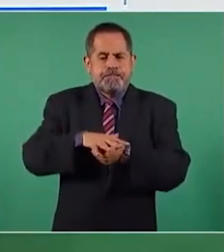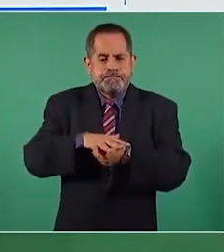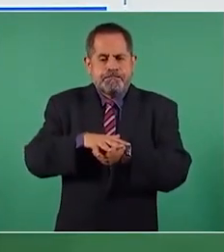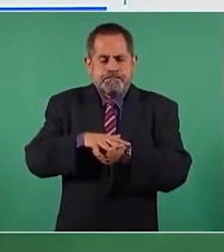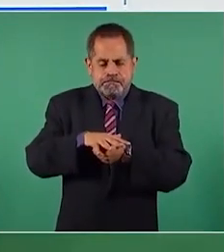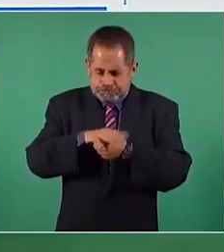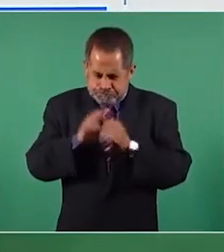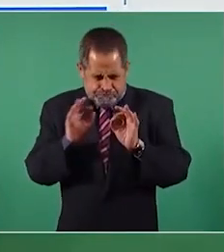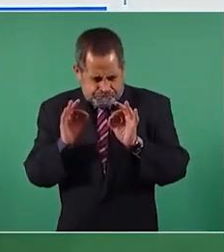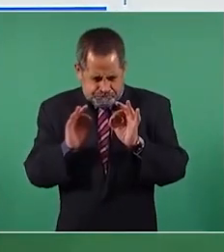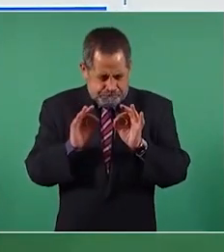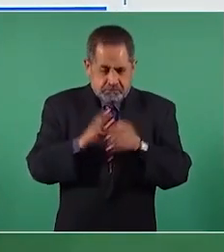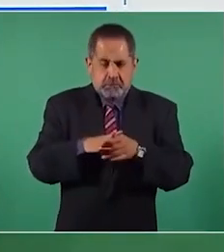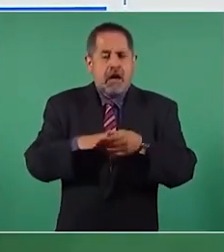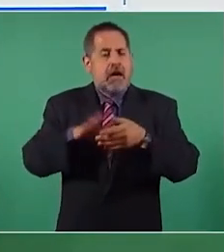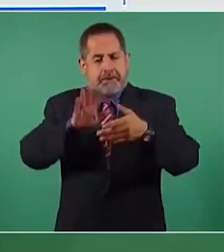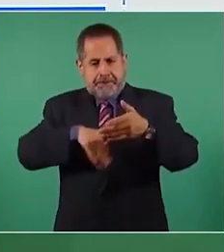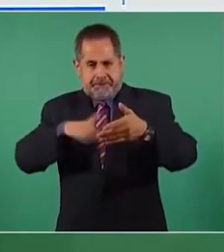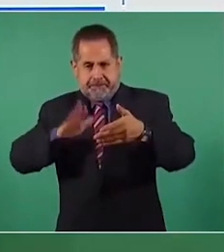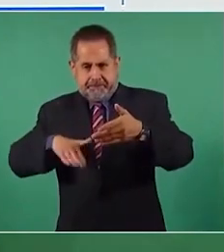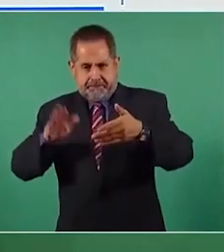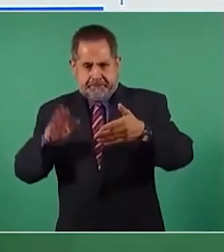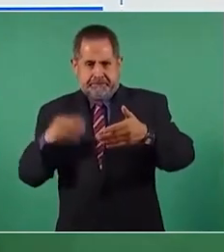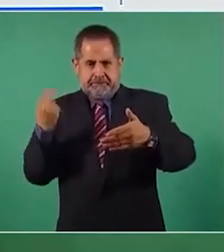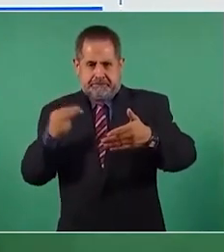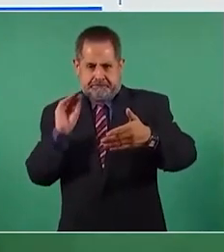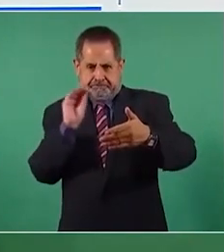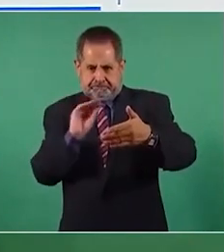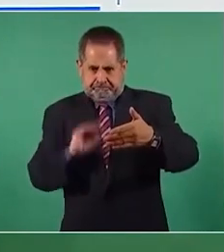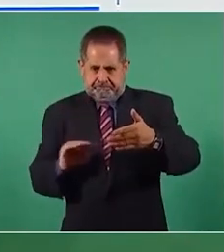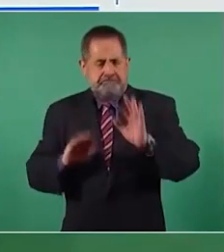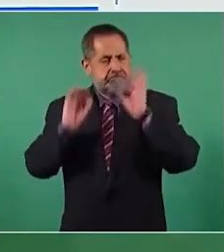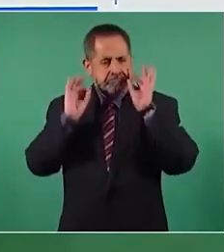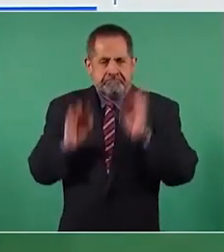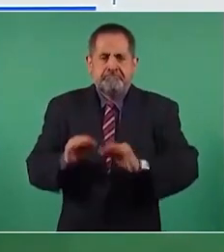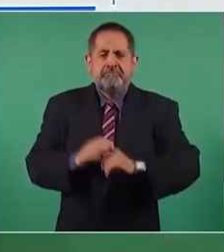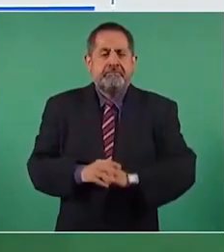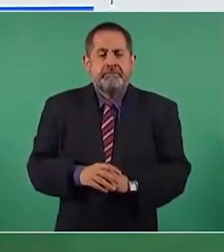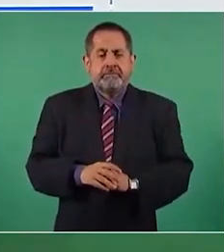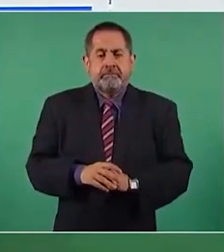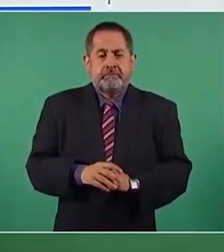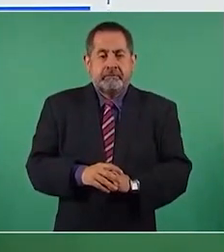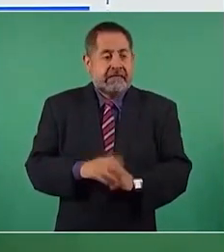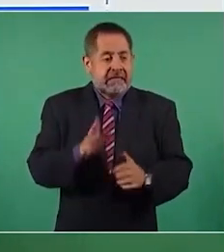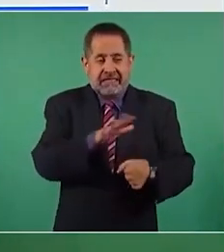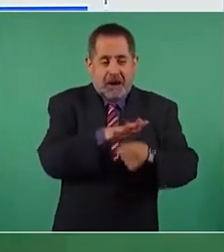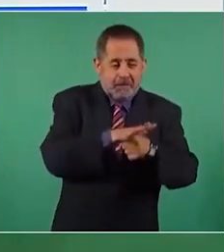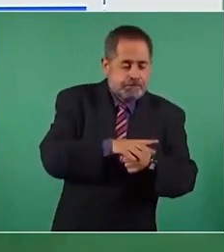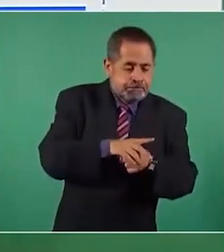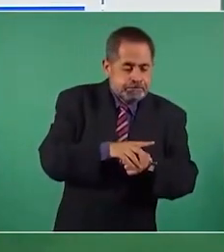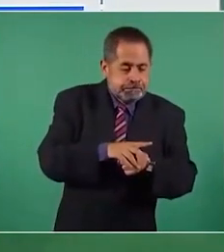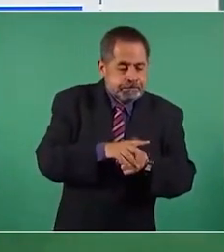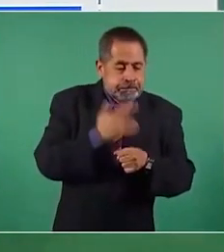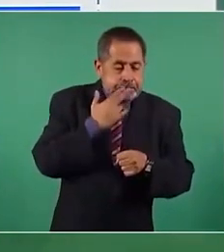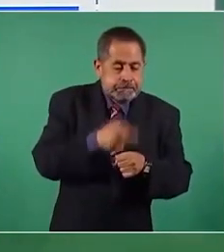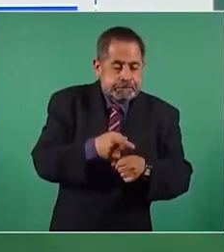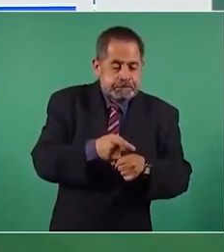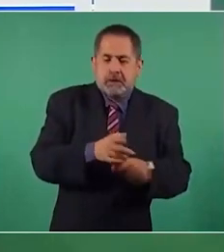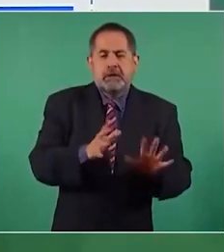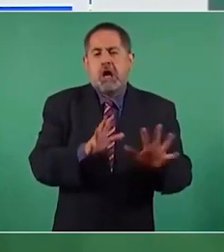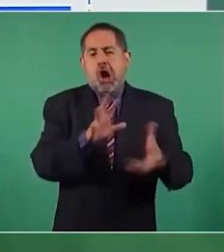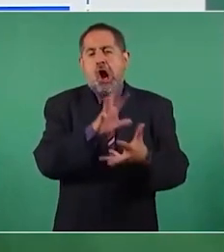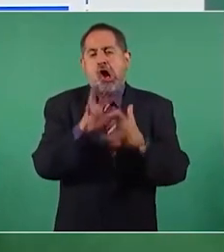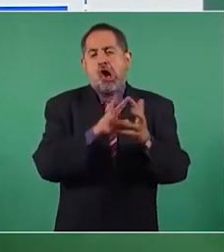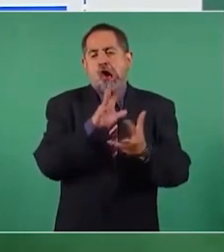pintan y se rotulan. Los cilindros que no pasan estas pruebas son